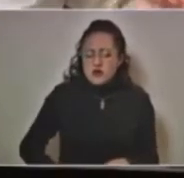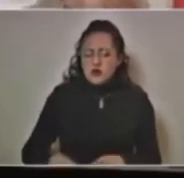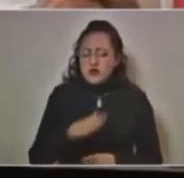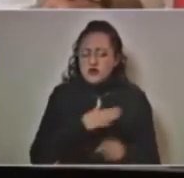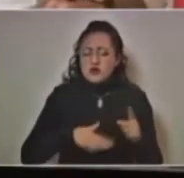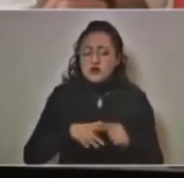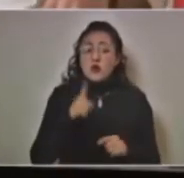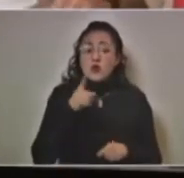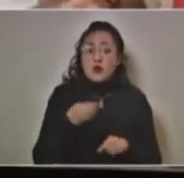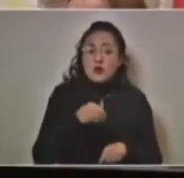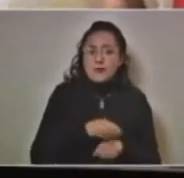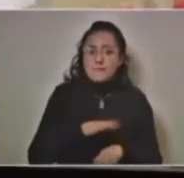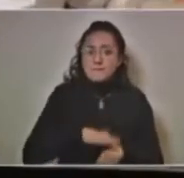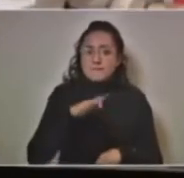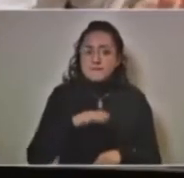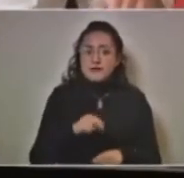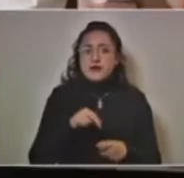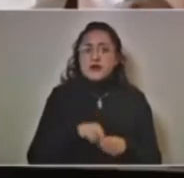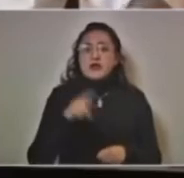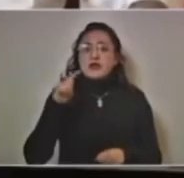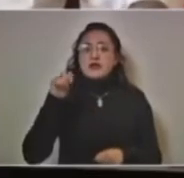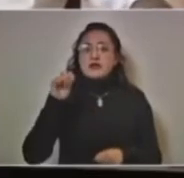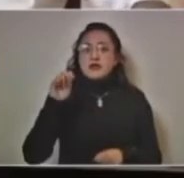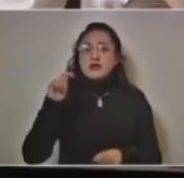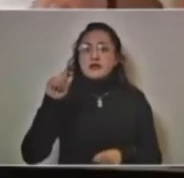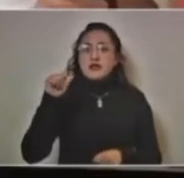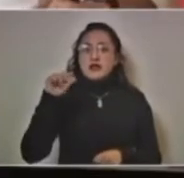municipio más que es Petlalcingo